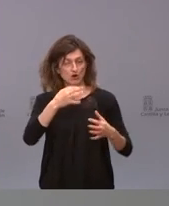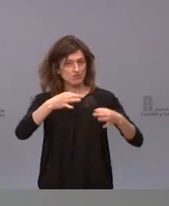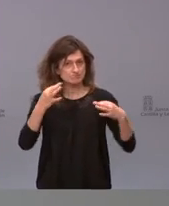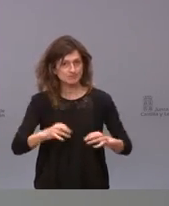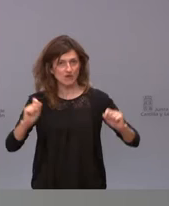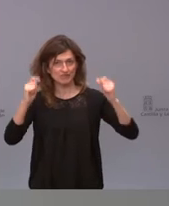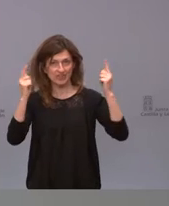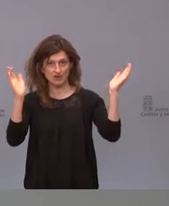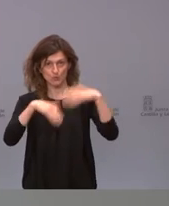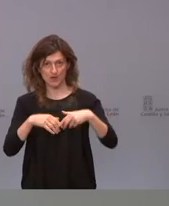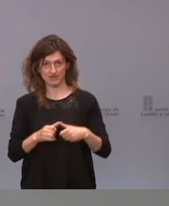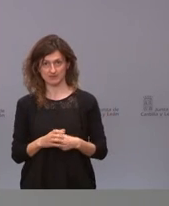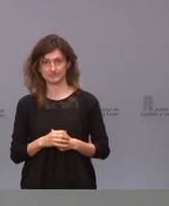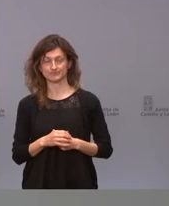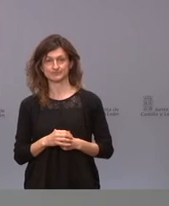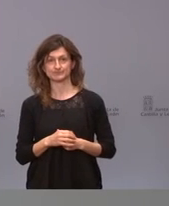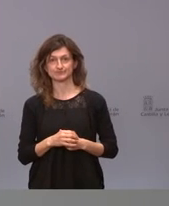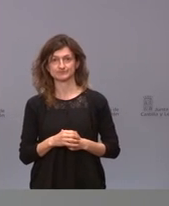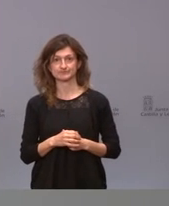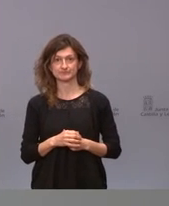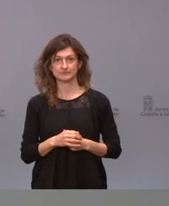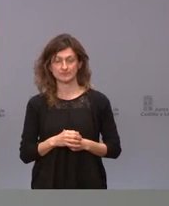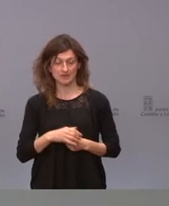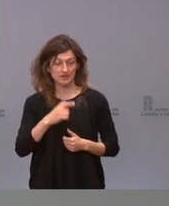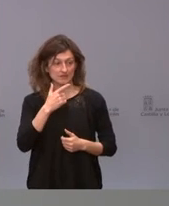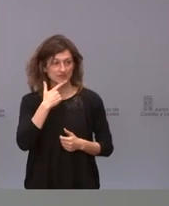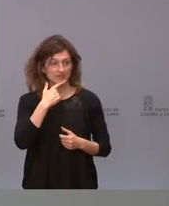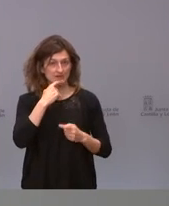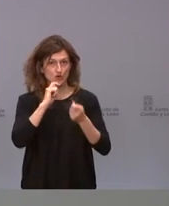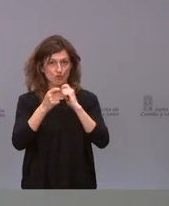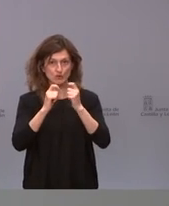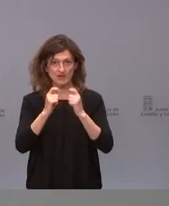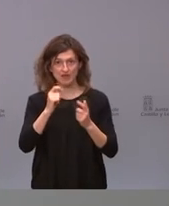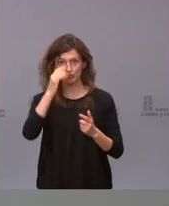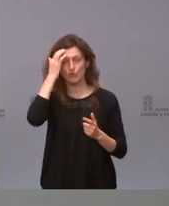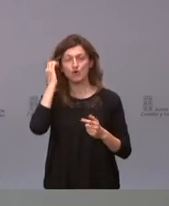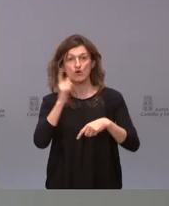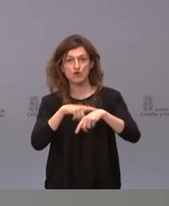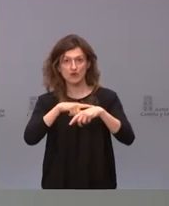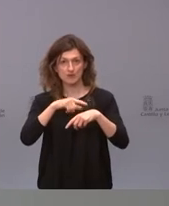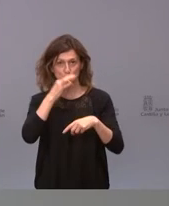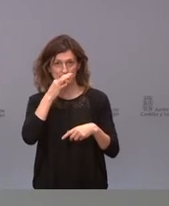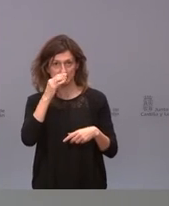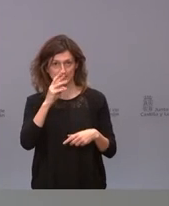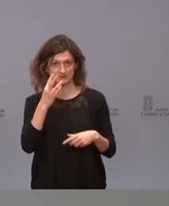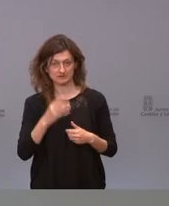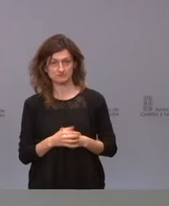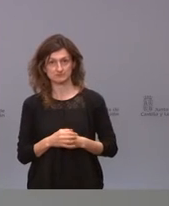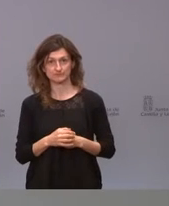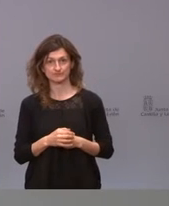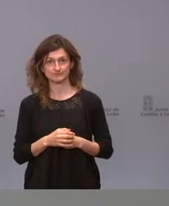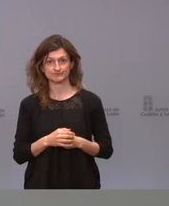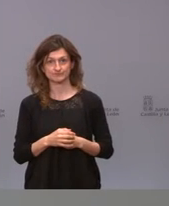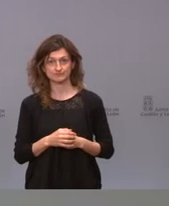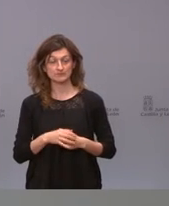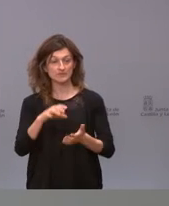oficial oficialmente el comunicado lo tuvimos al mediodía es decir no lo teníamos pero claro